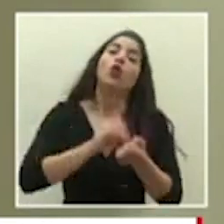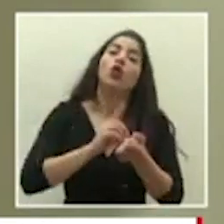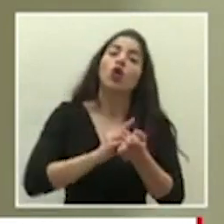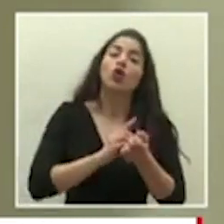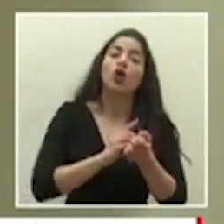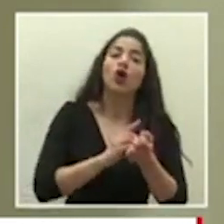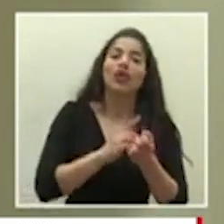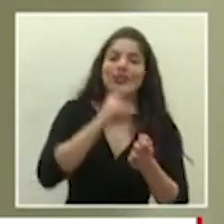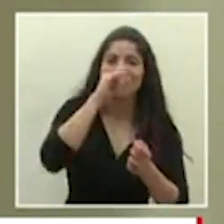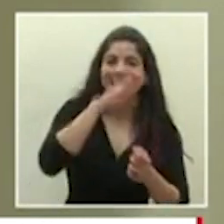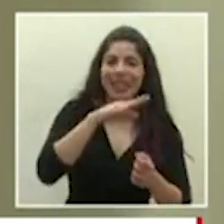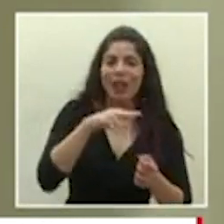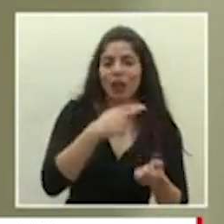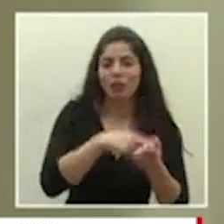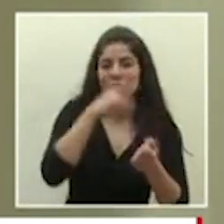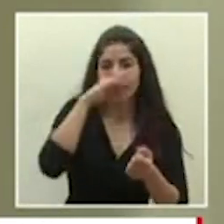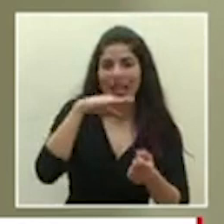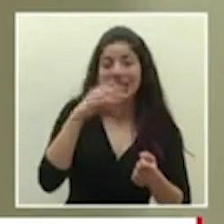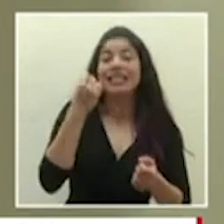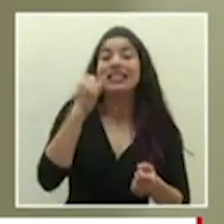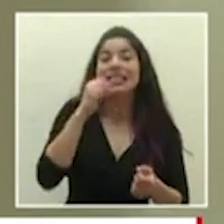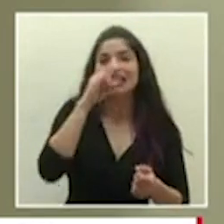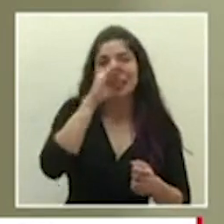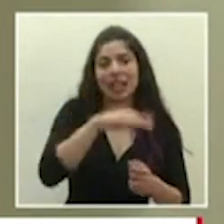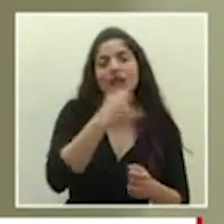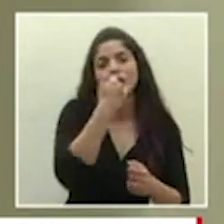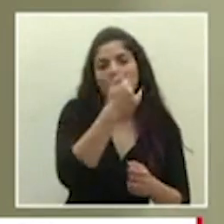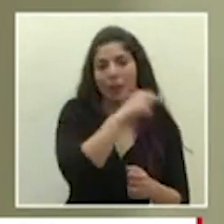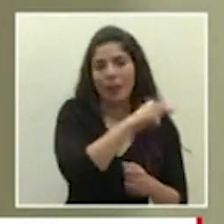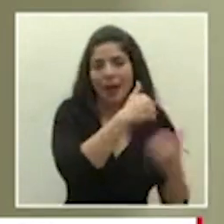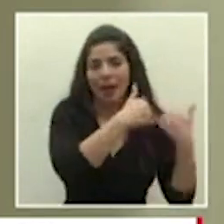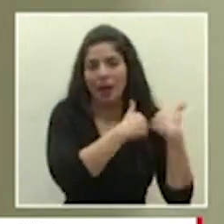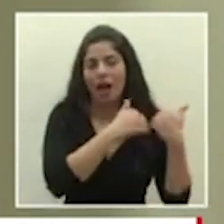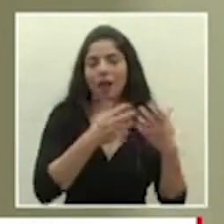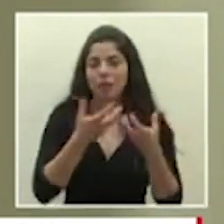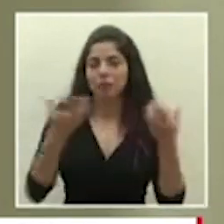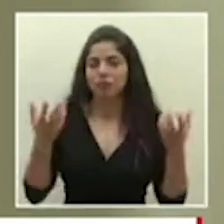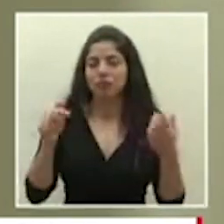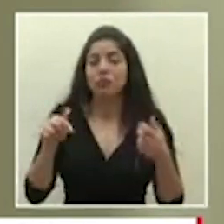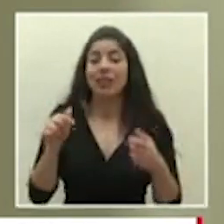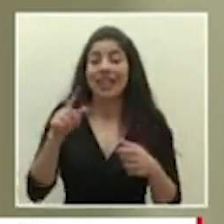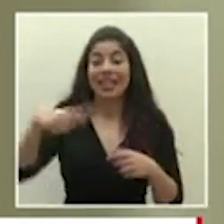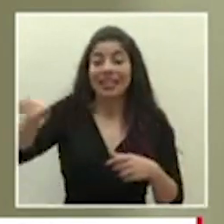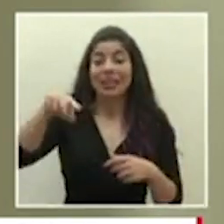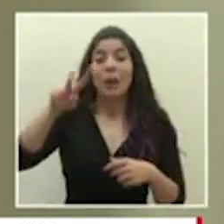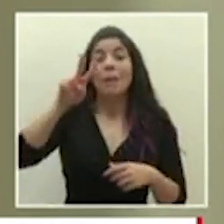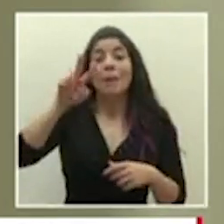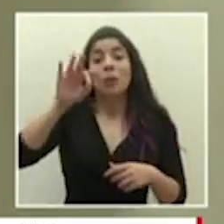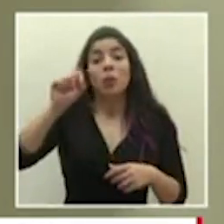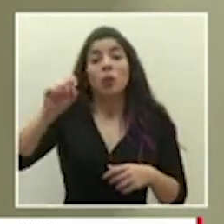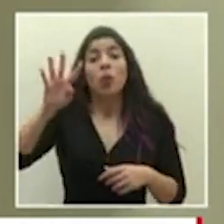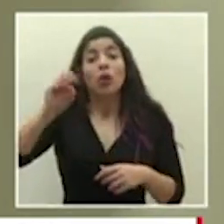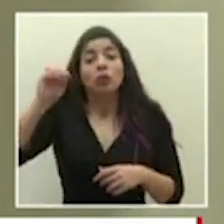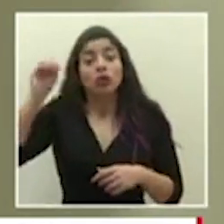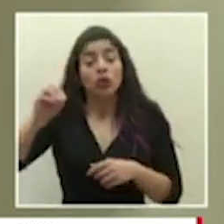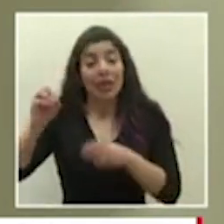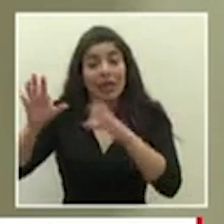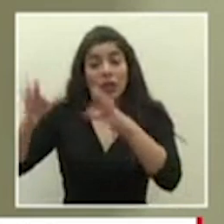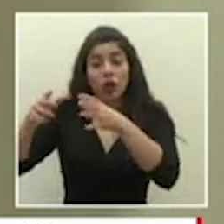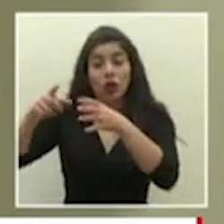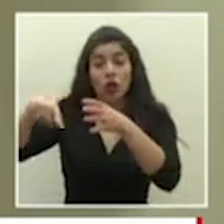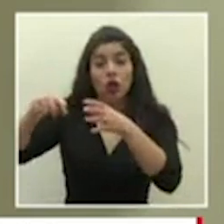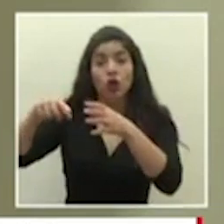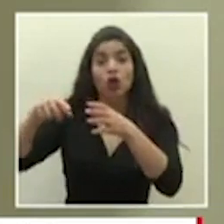hospital de niños cuando se trata de casos pediátricos de esos 29.4% de